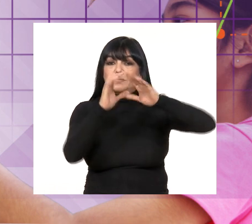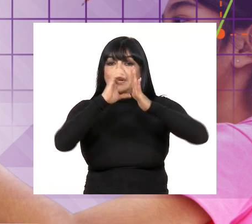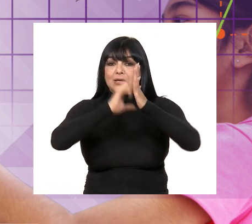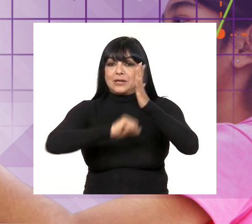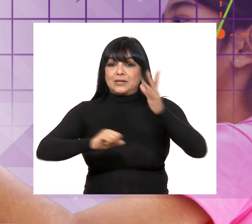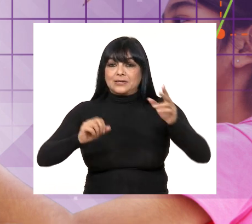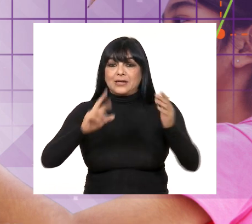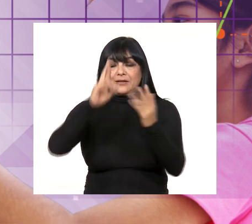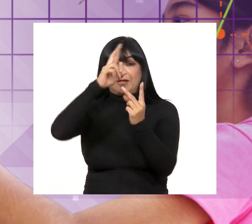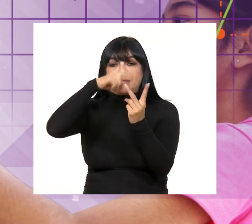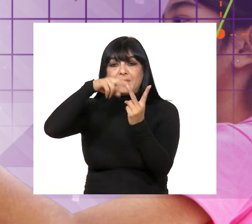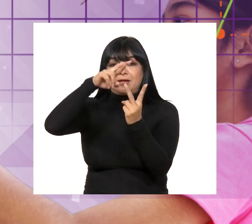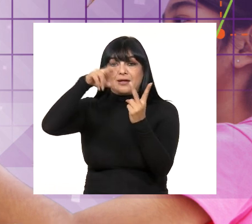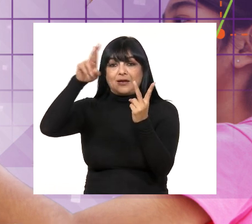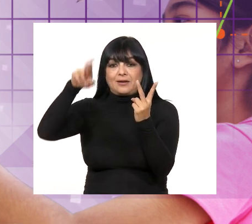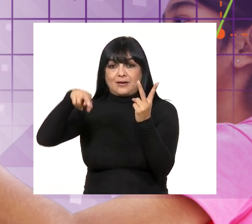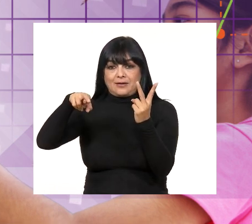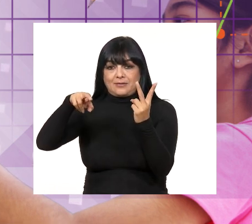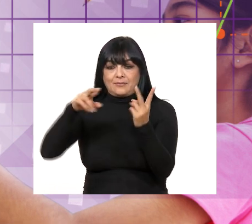resta de raíces.